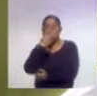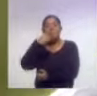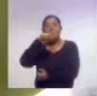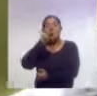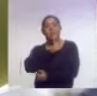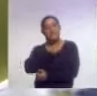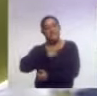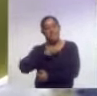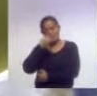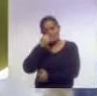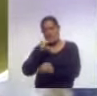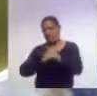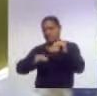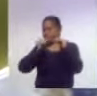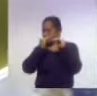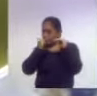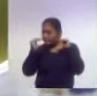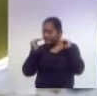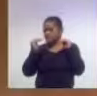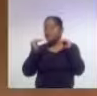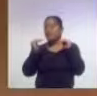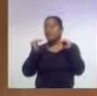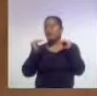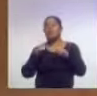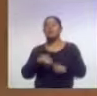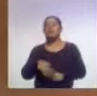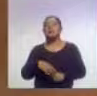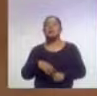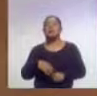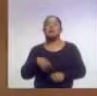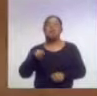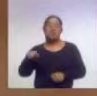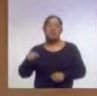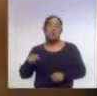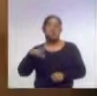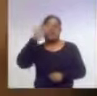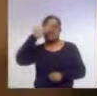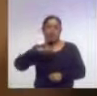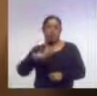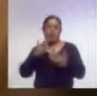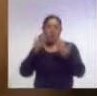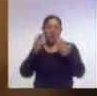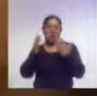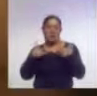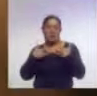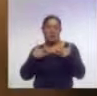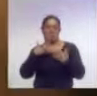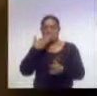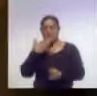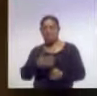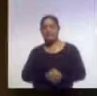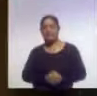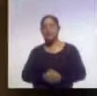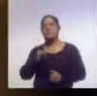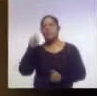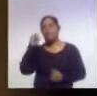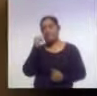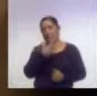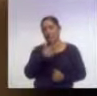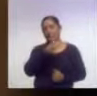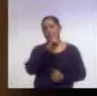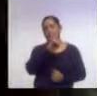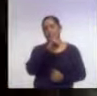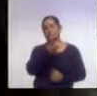manera equilibrada y no se tenga un diagnóstico de intolerancia. Con imágenes de Miguel Alariz, edición